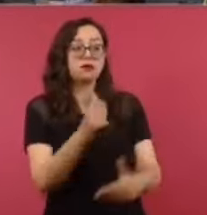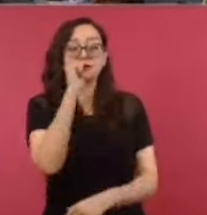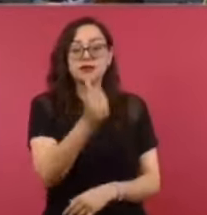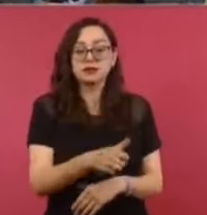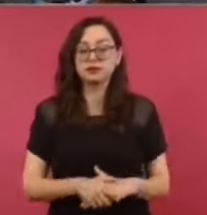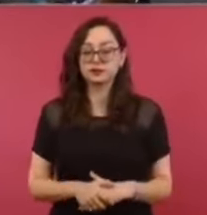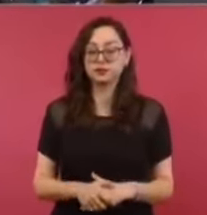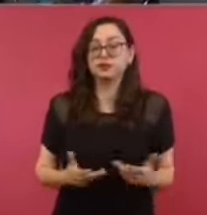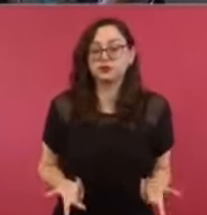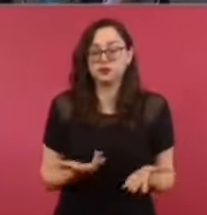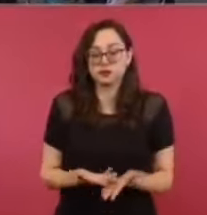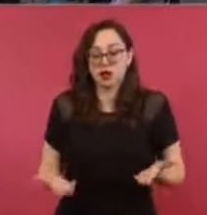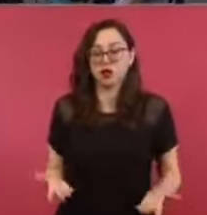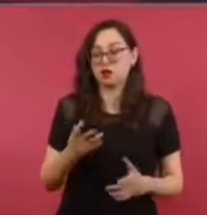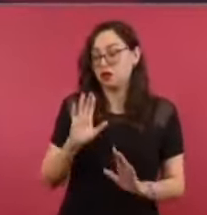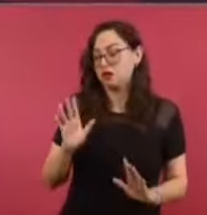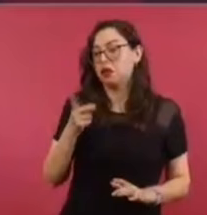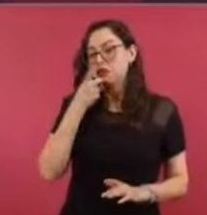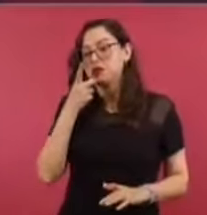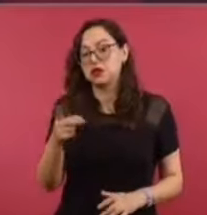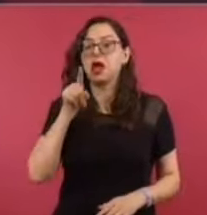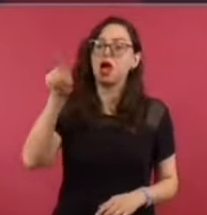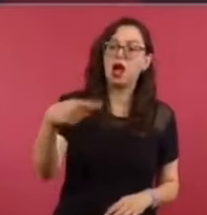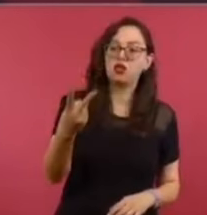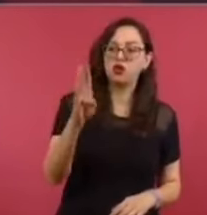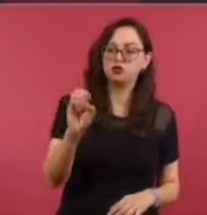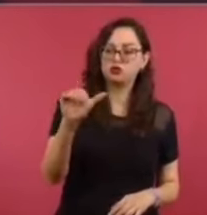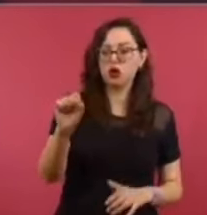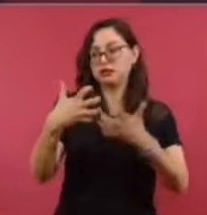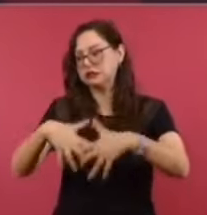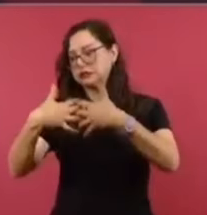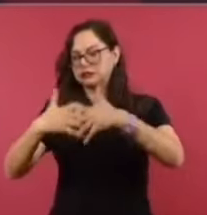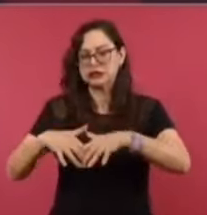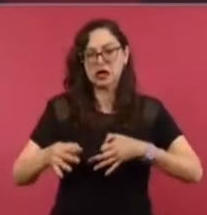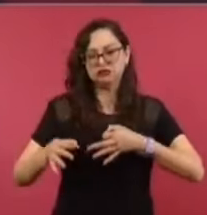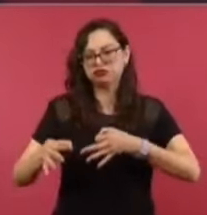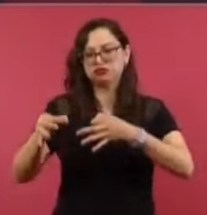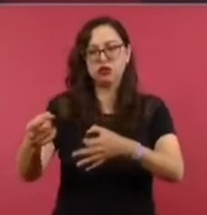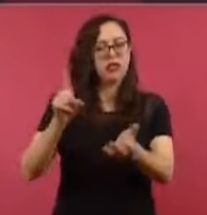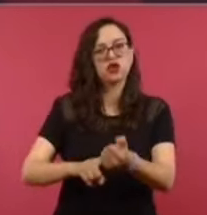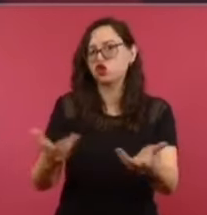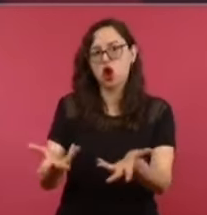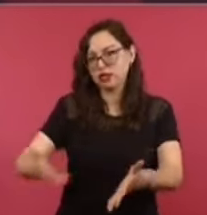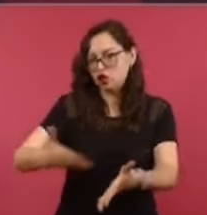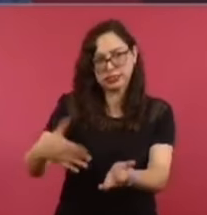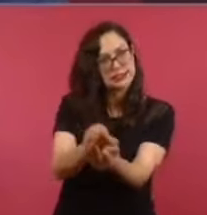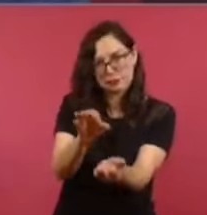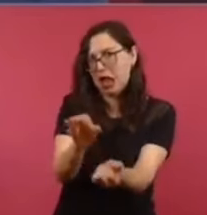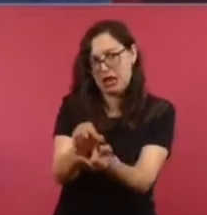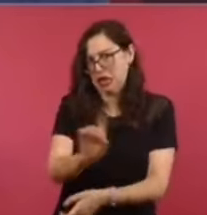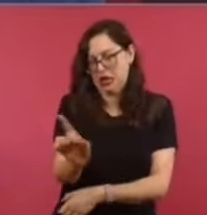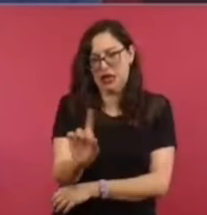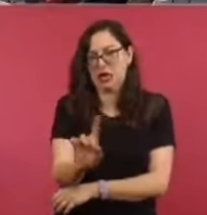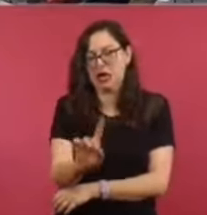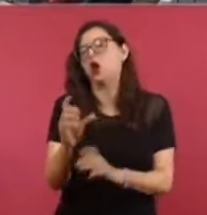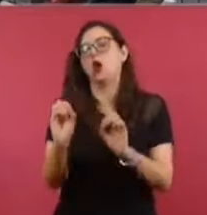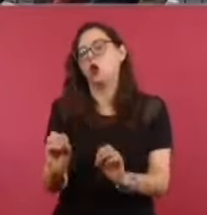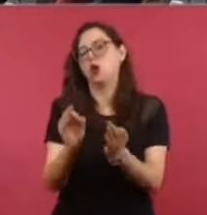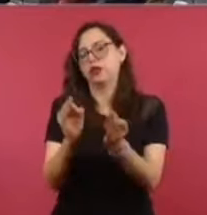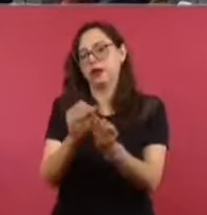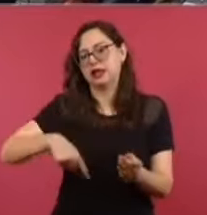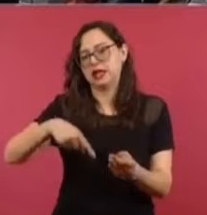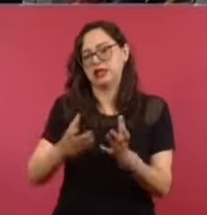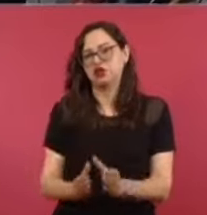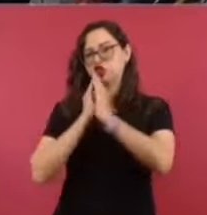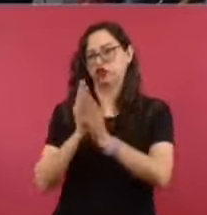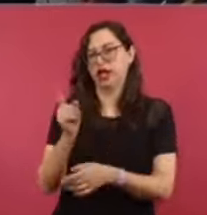Ahora dicen que la refinería de Dos Bocas, sí, sí, está tardando, porque no son tamalitos de chiquitín, o guajolotas,